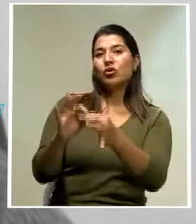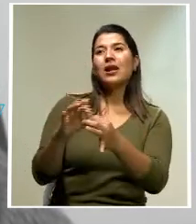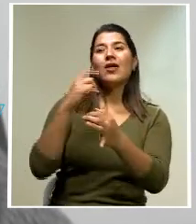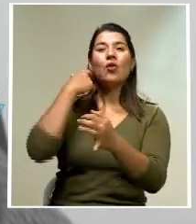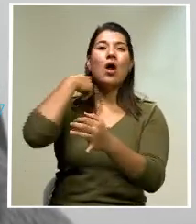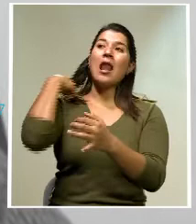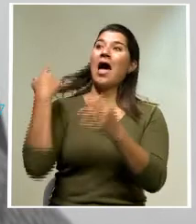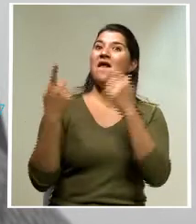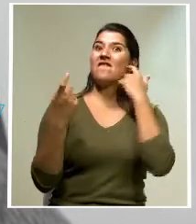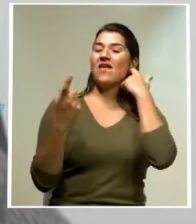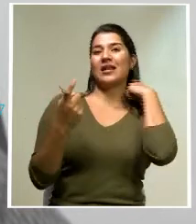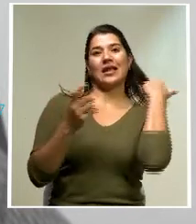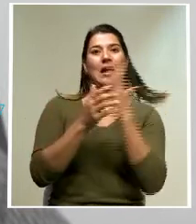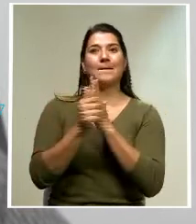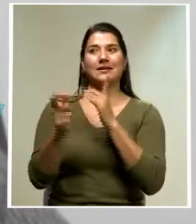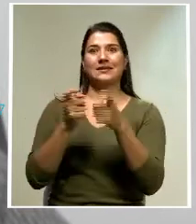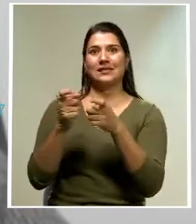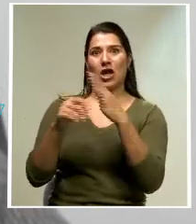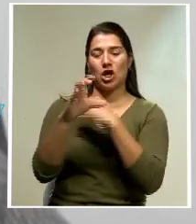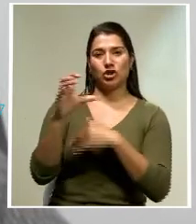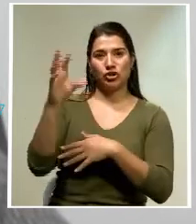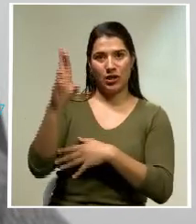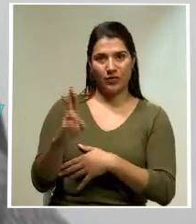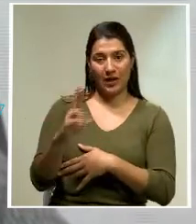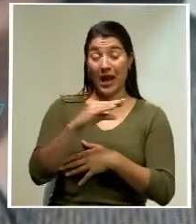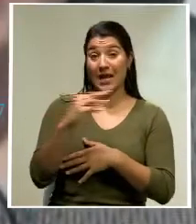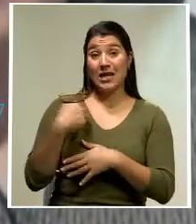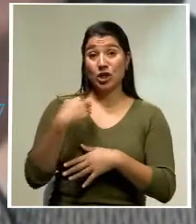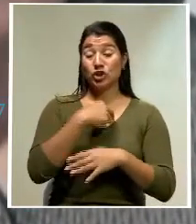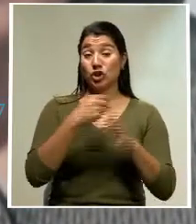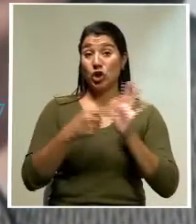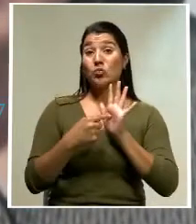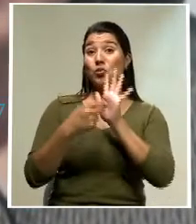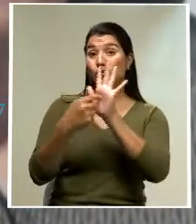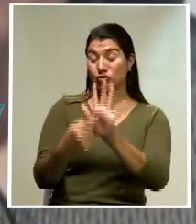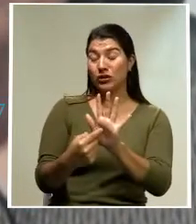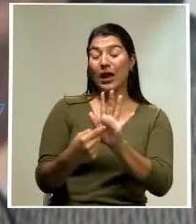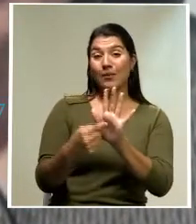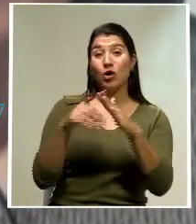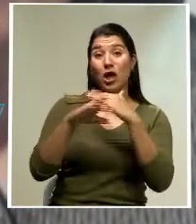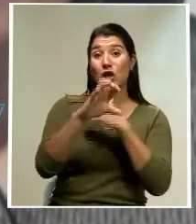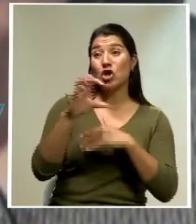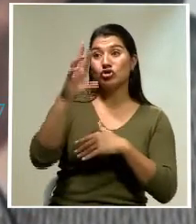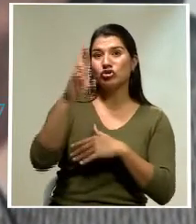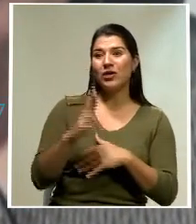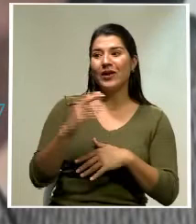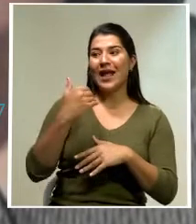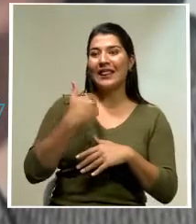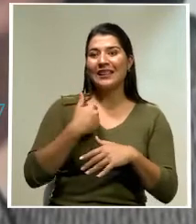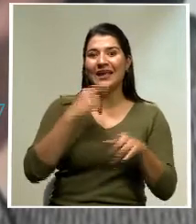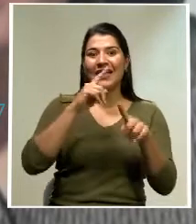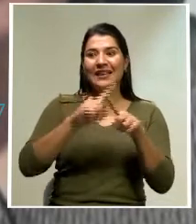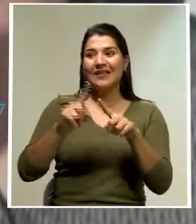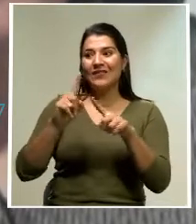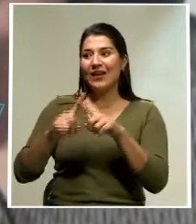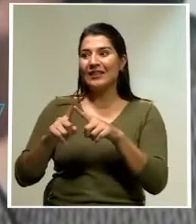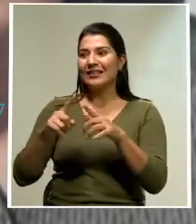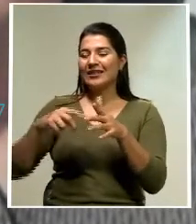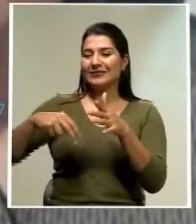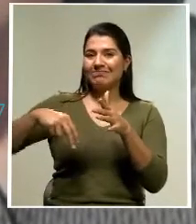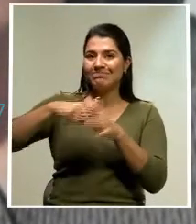y se visibilizó que hay una serie como de nudos o de complejidades